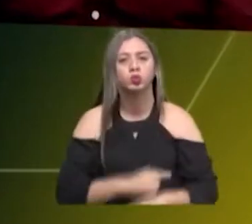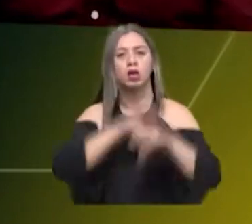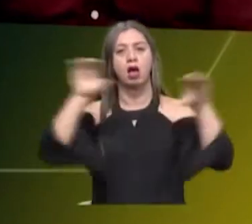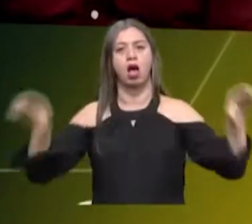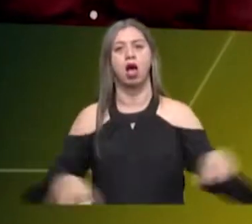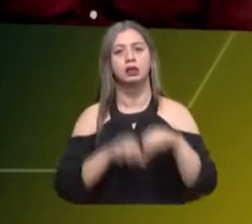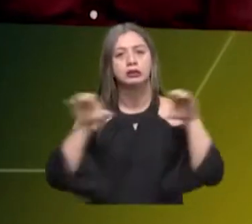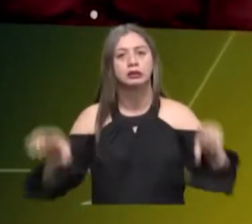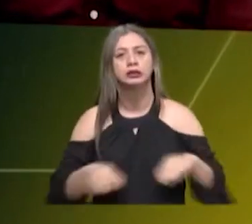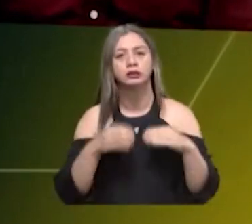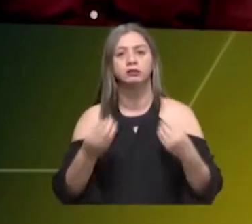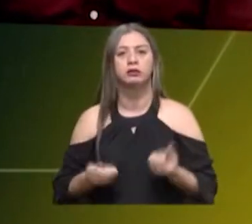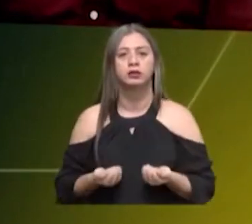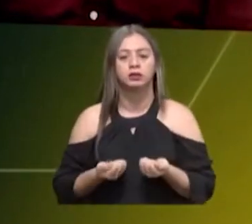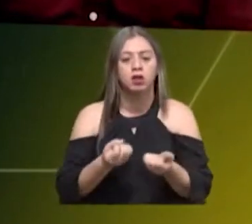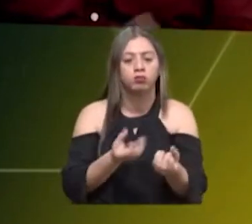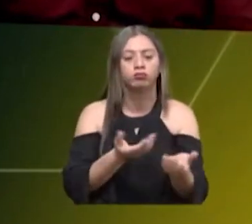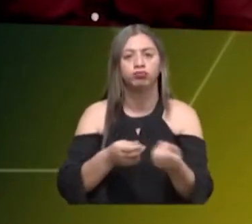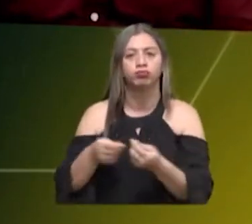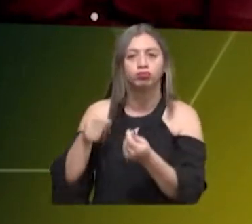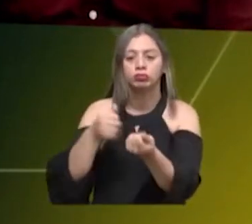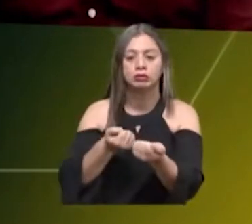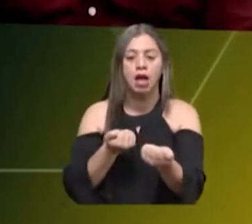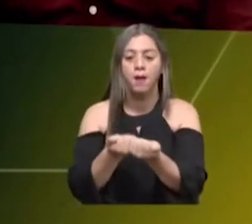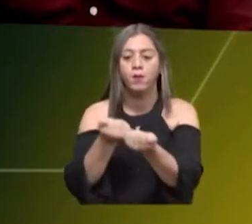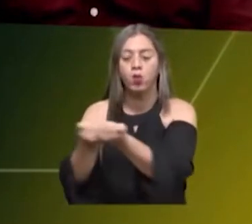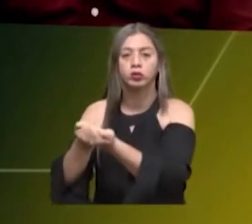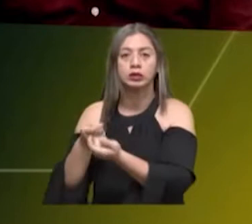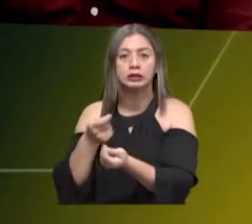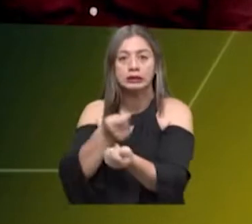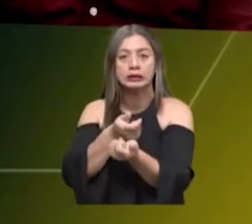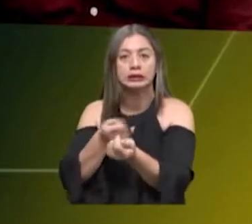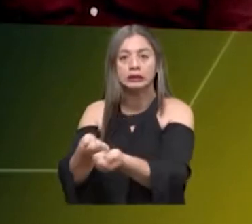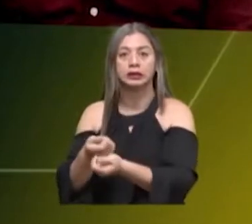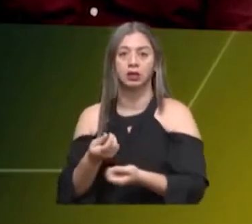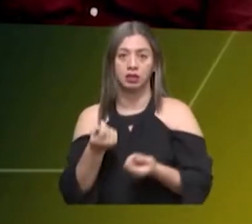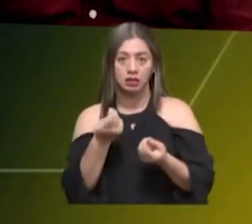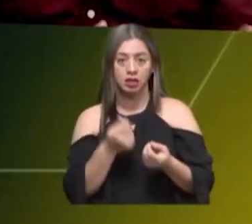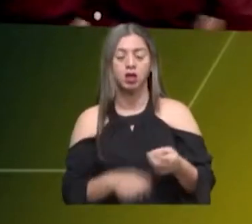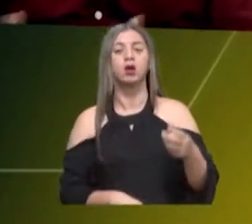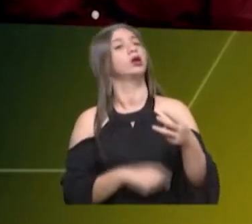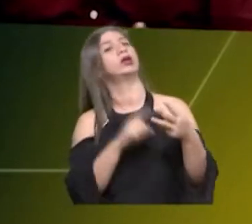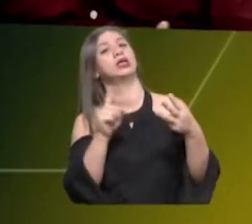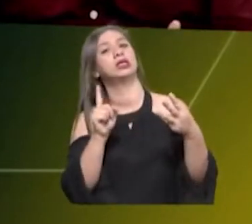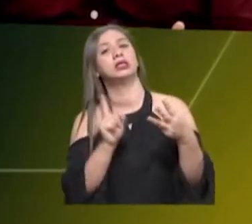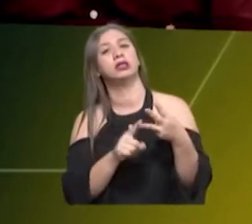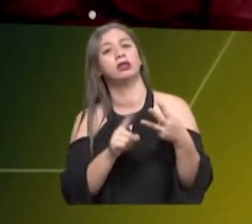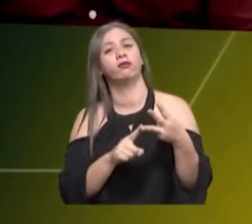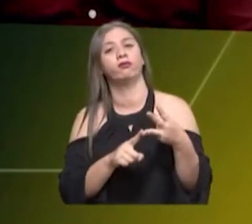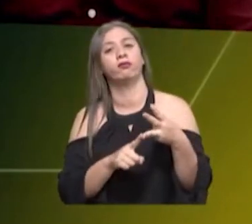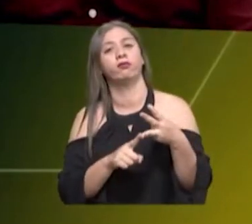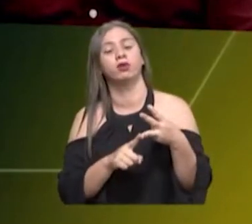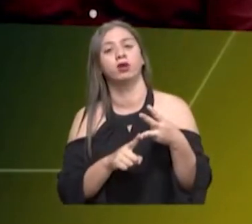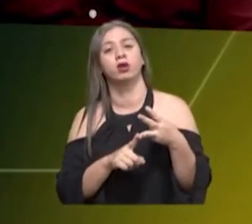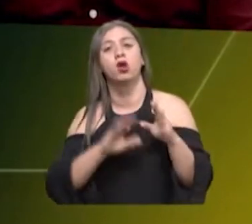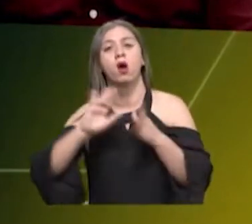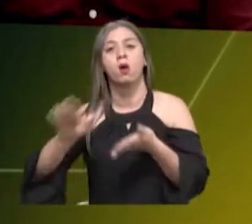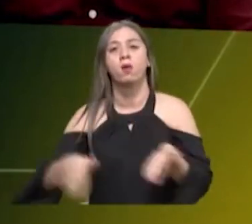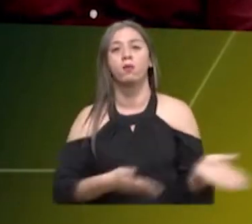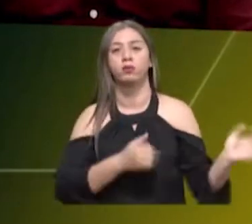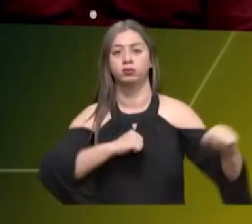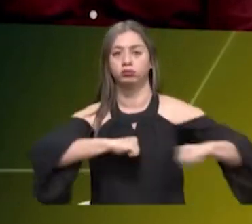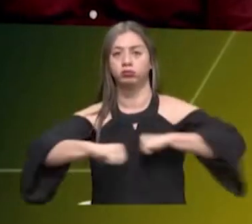financiar en nuestros programas de inversión con esos recursos. Y, finalmente, nosotros tenemos para el Plan de Acción